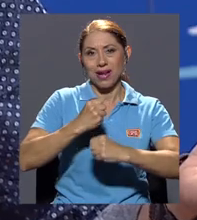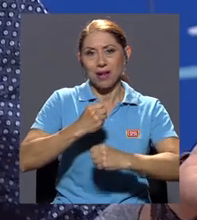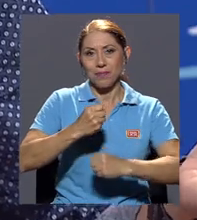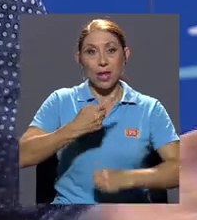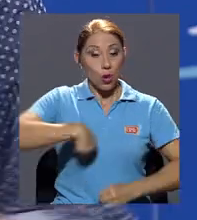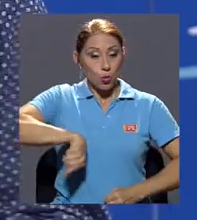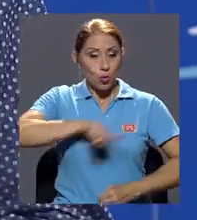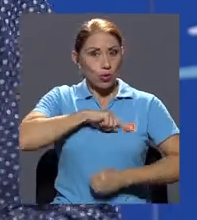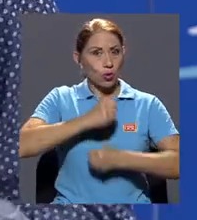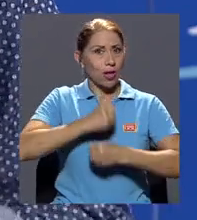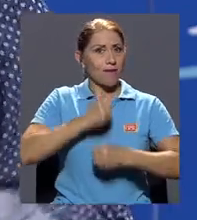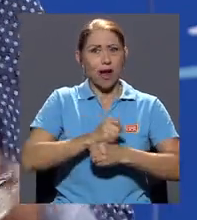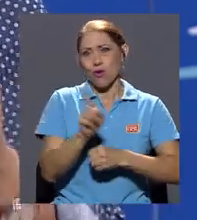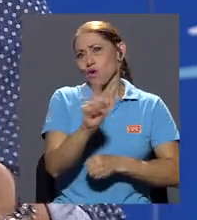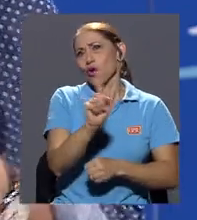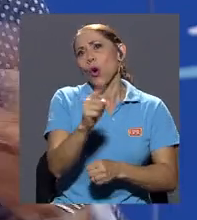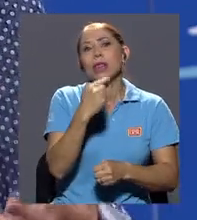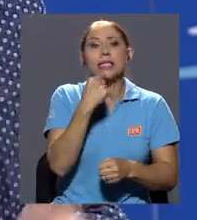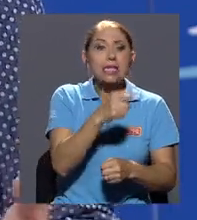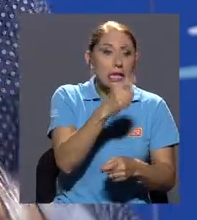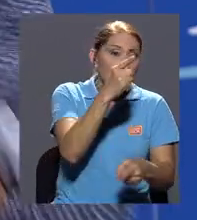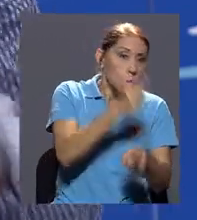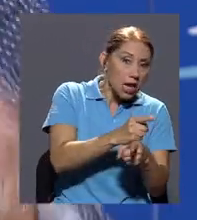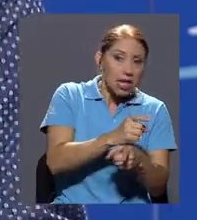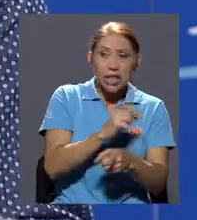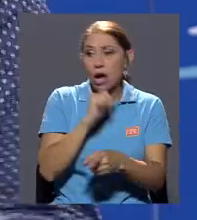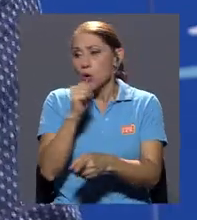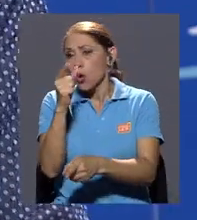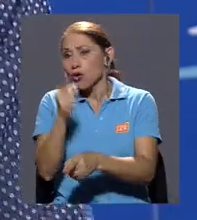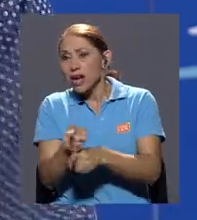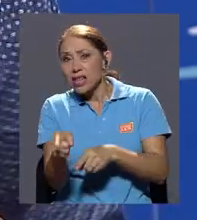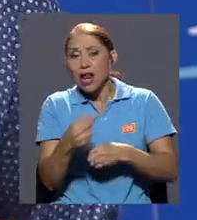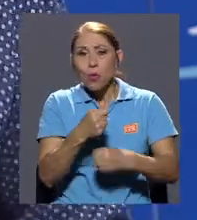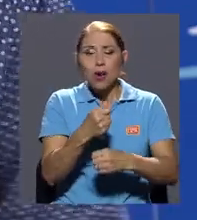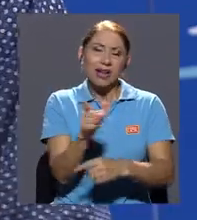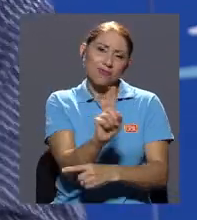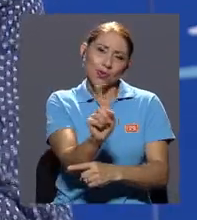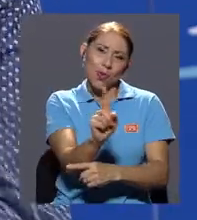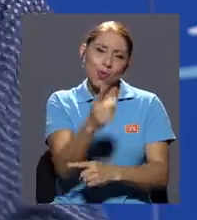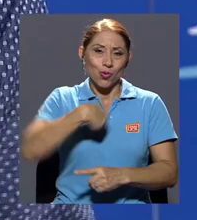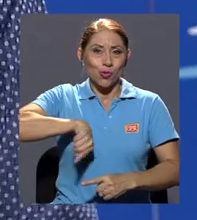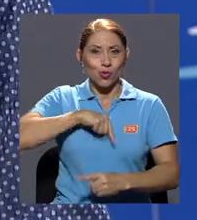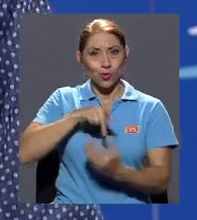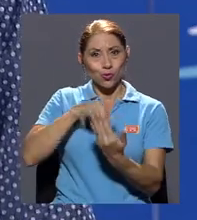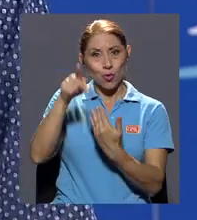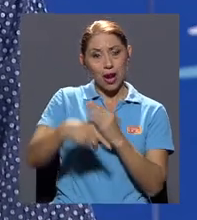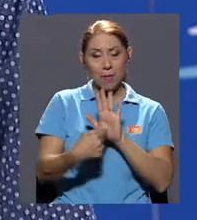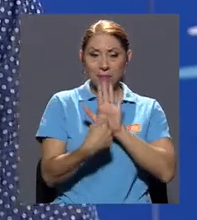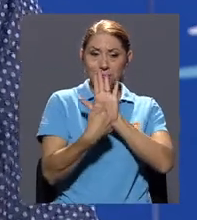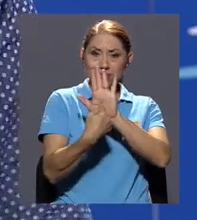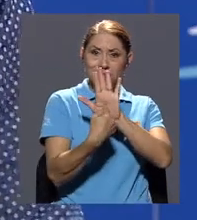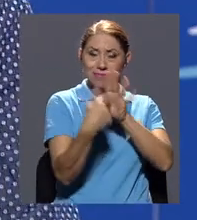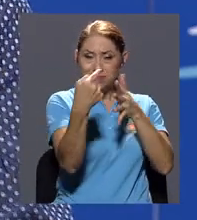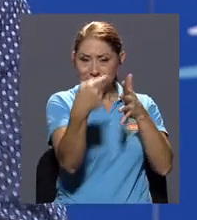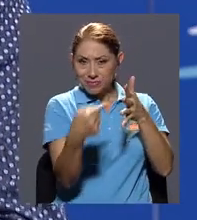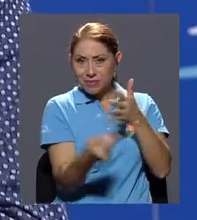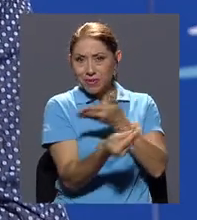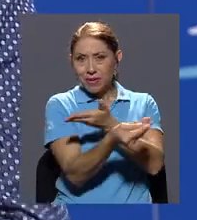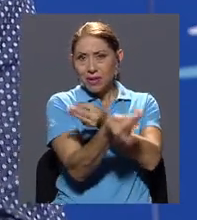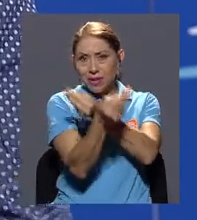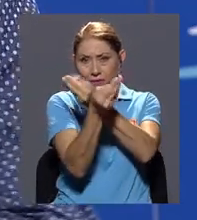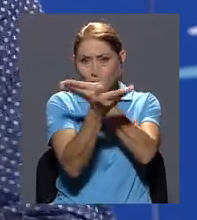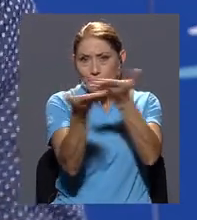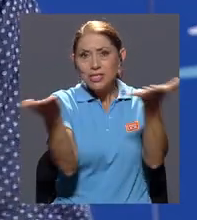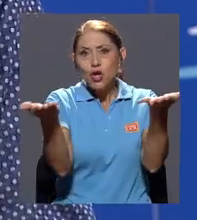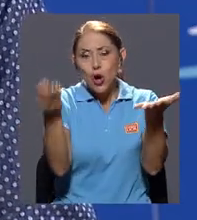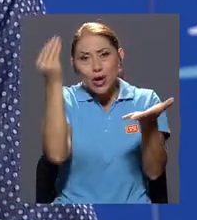ni lo pretendo definir si la huelga es correcta o no lo es. Yo les doy, como programa nosotros aquí en el canal, les damos los detalles, la información, el